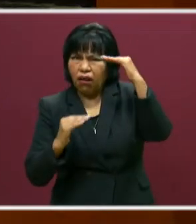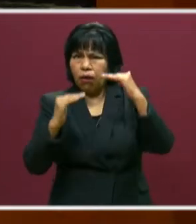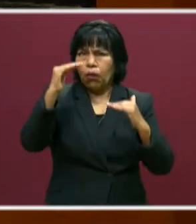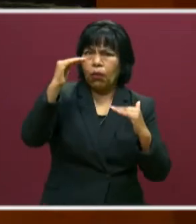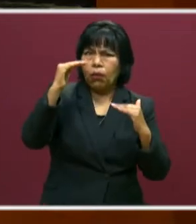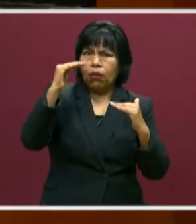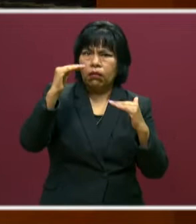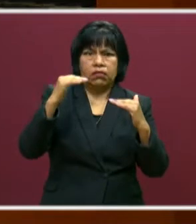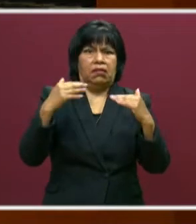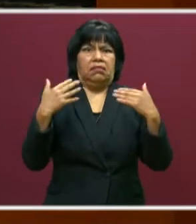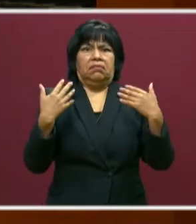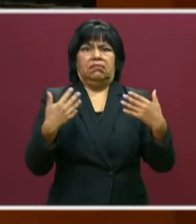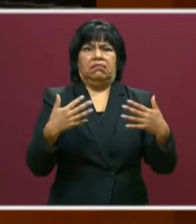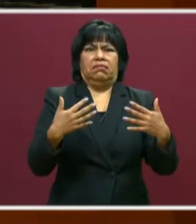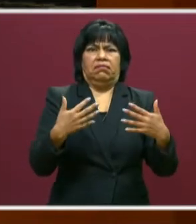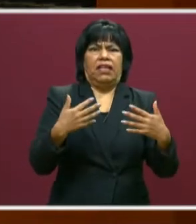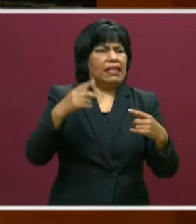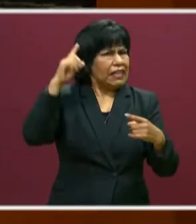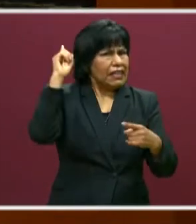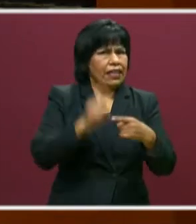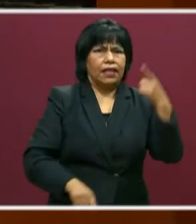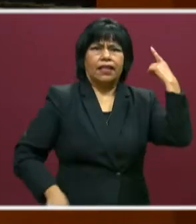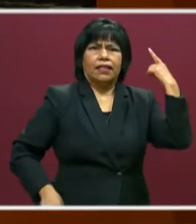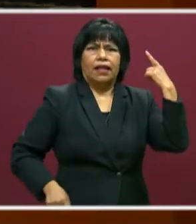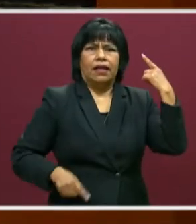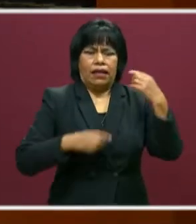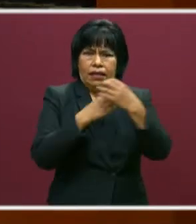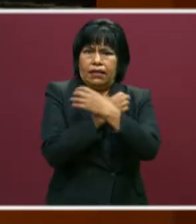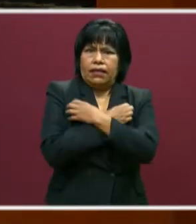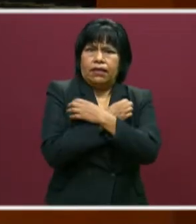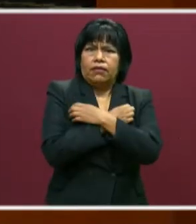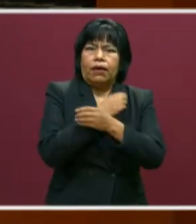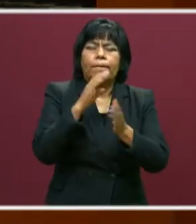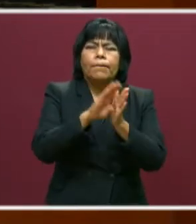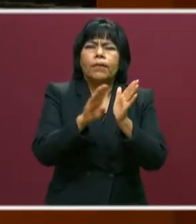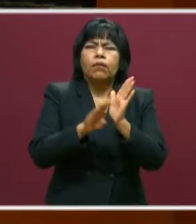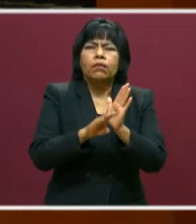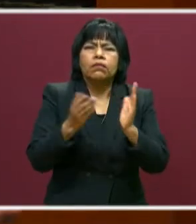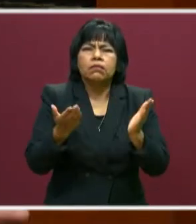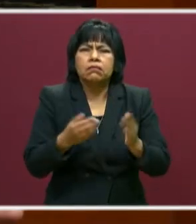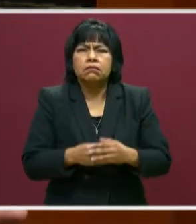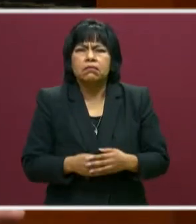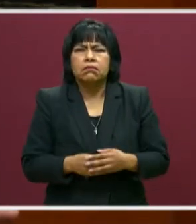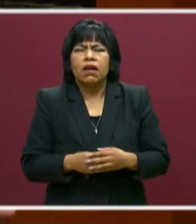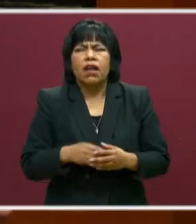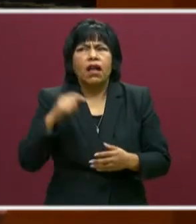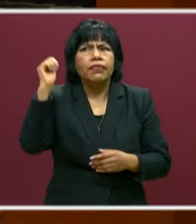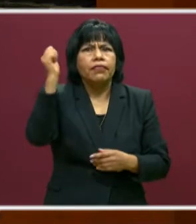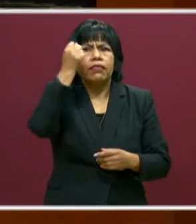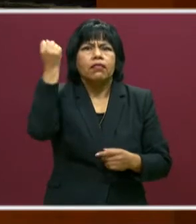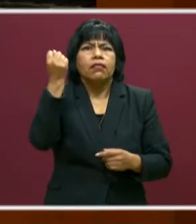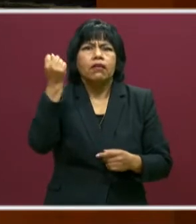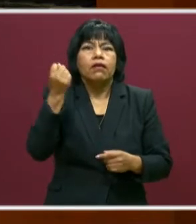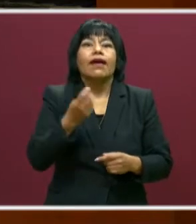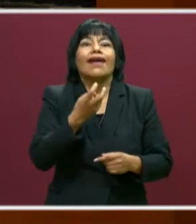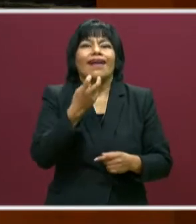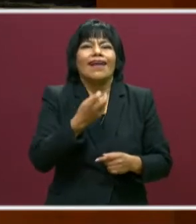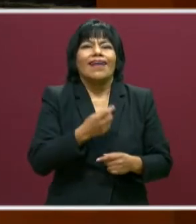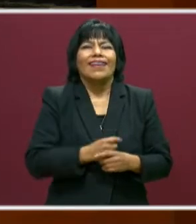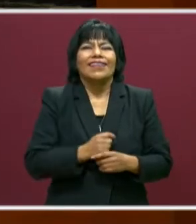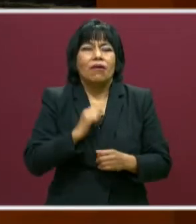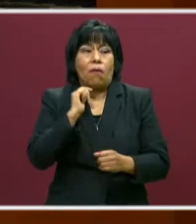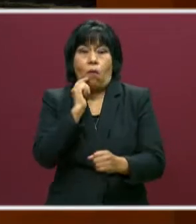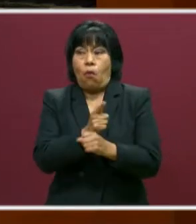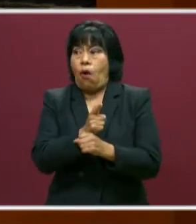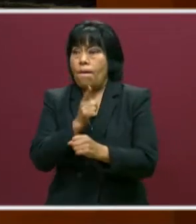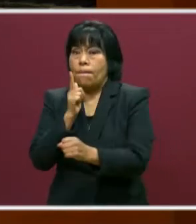De muchas brechas. Y una de ellas, la educativa. Por ejemplo, diríamos, la brecha tecnológica. Descubrir que no